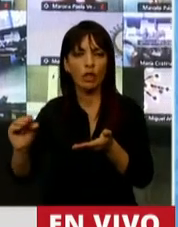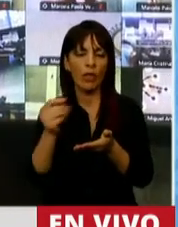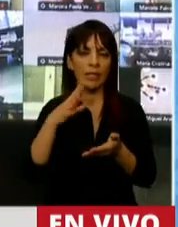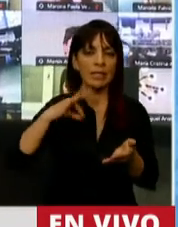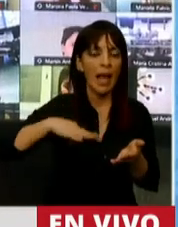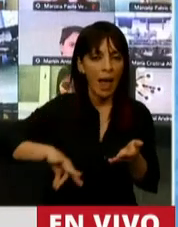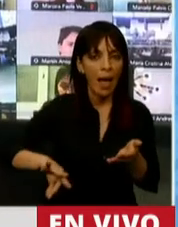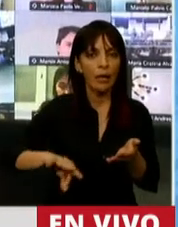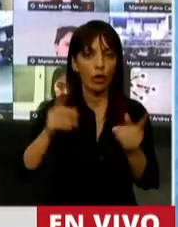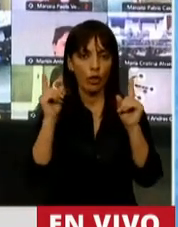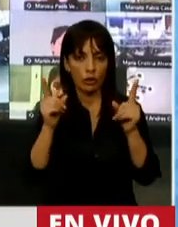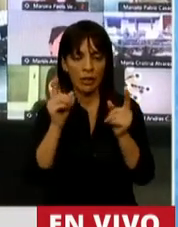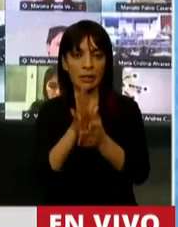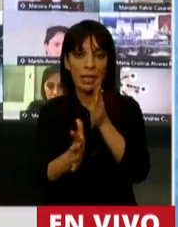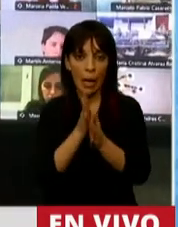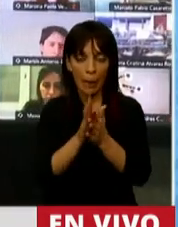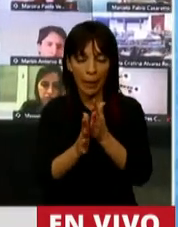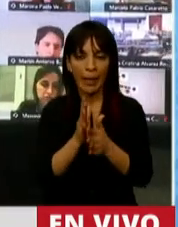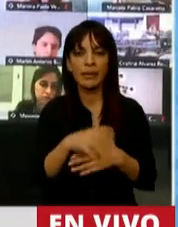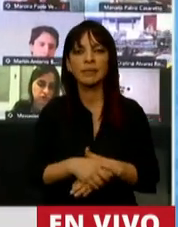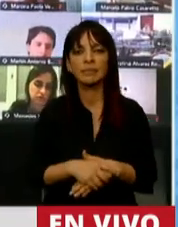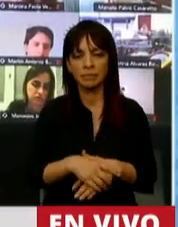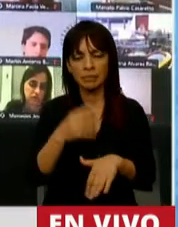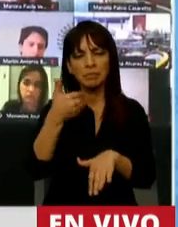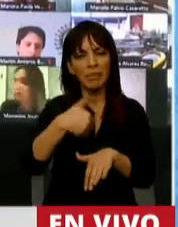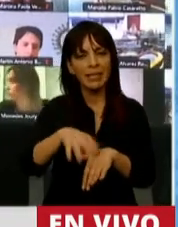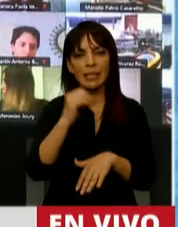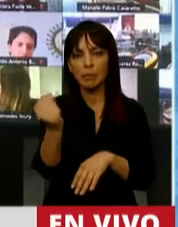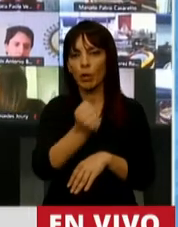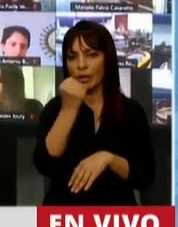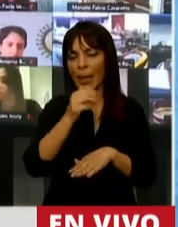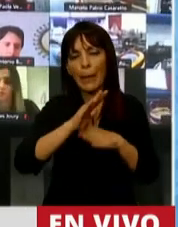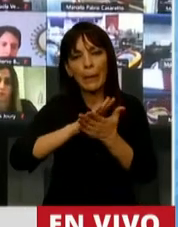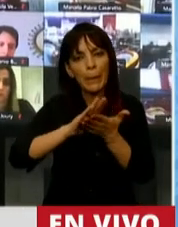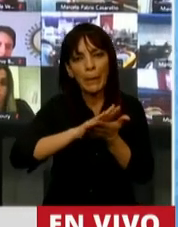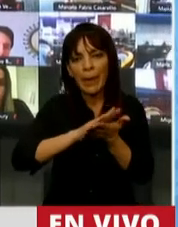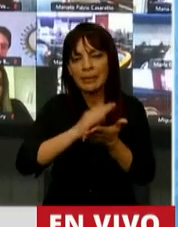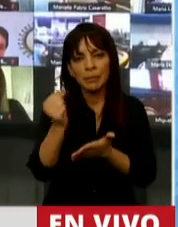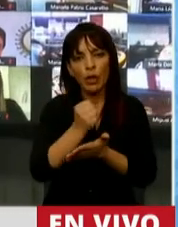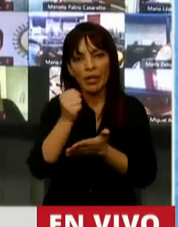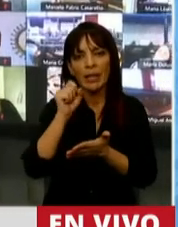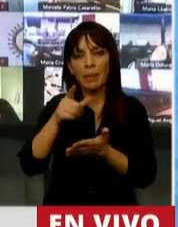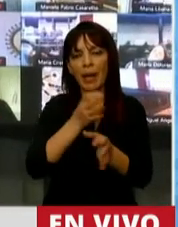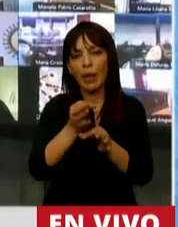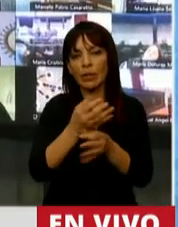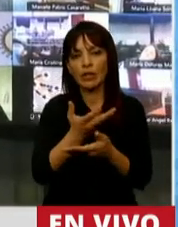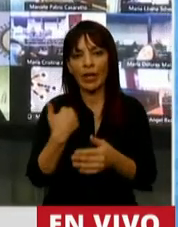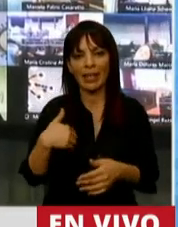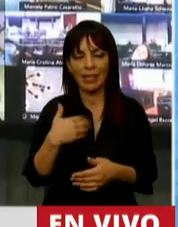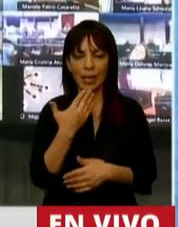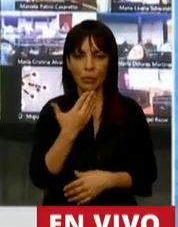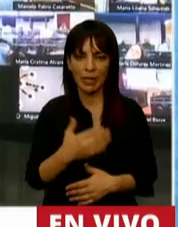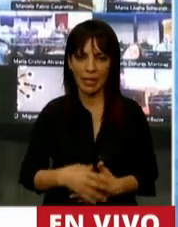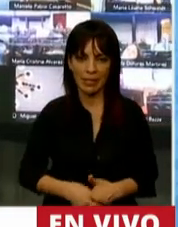salarios docentes y las becas van a ser puntales en esta propuesta y apuesta a la educación argentina. Muchas